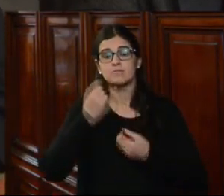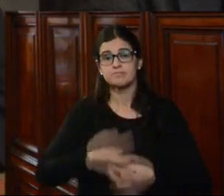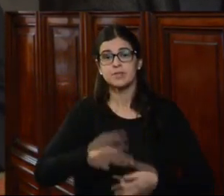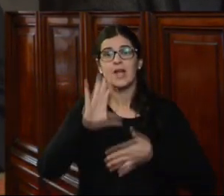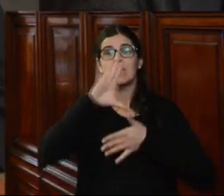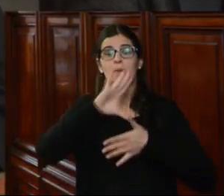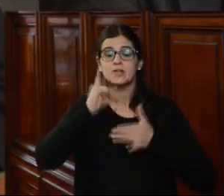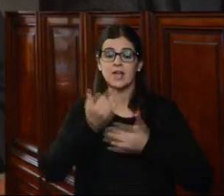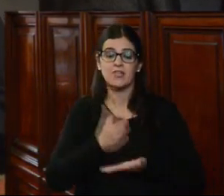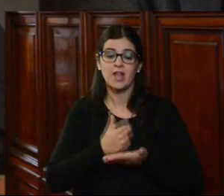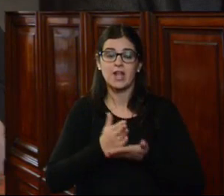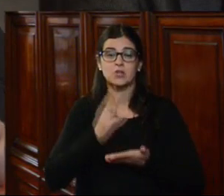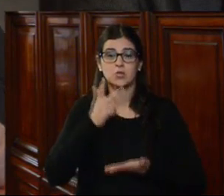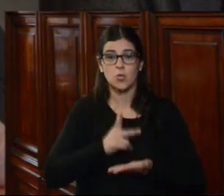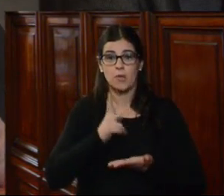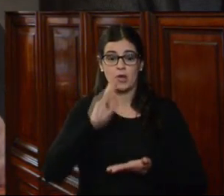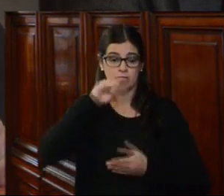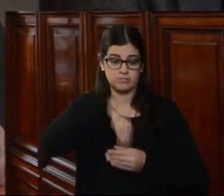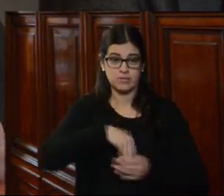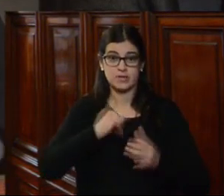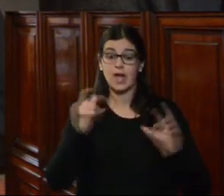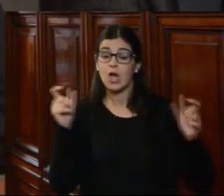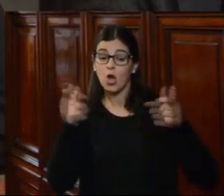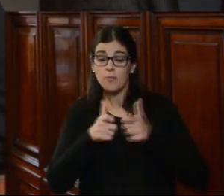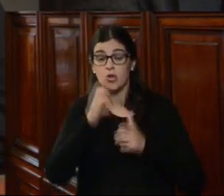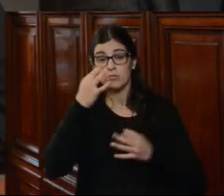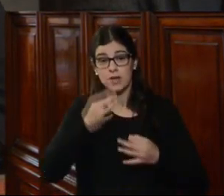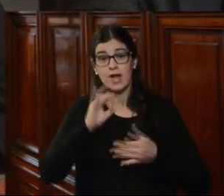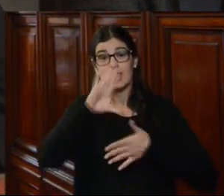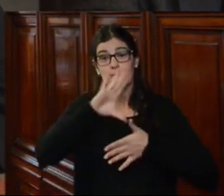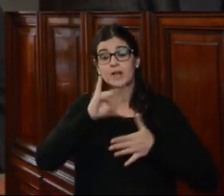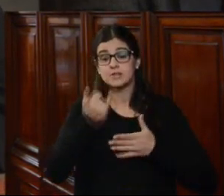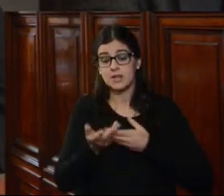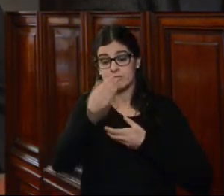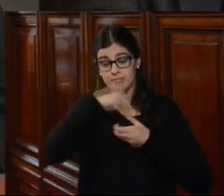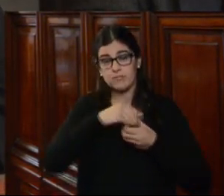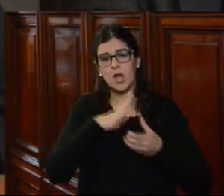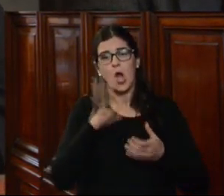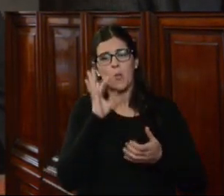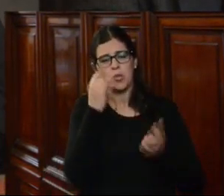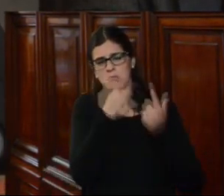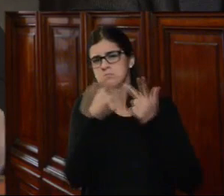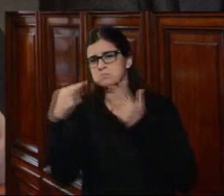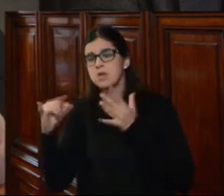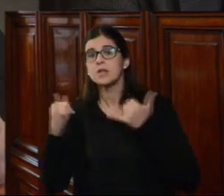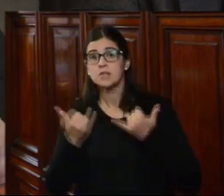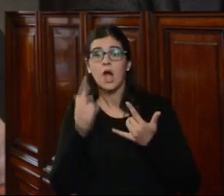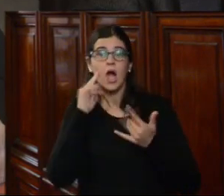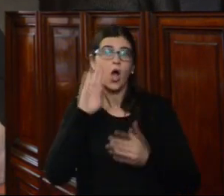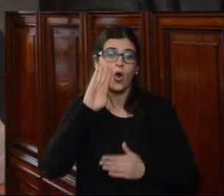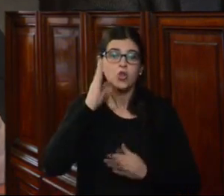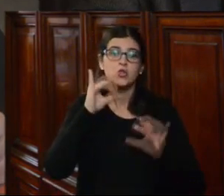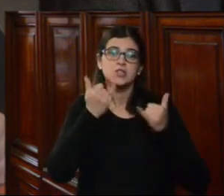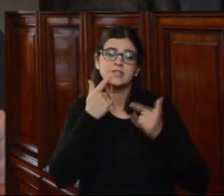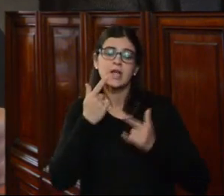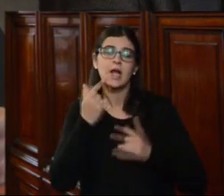de protección de derechos humanos. La Comisión Interamericana de Derechos Humanos, en reiteradas oportunidades, ha reconocido